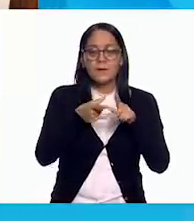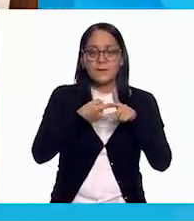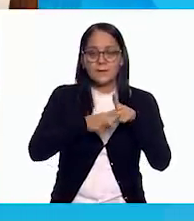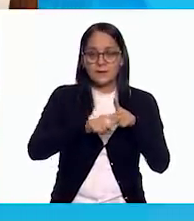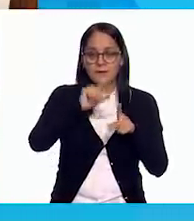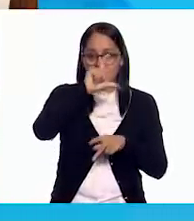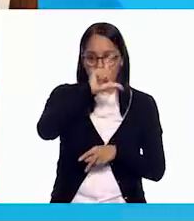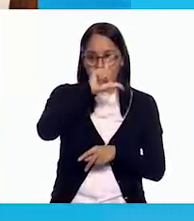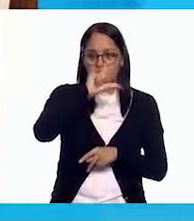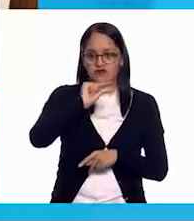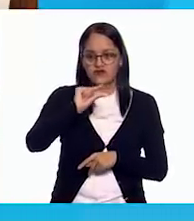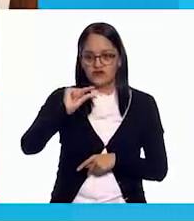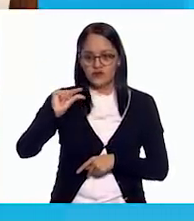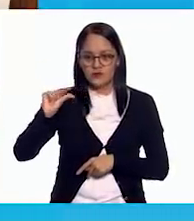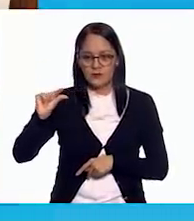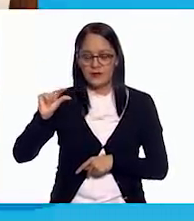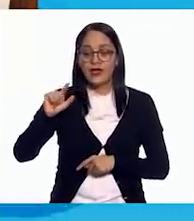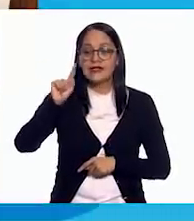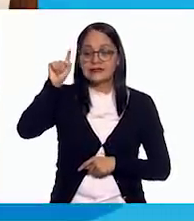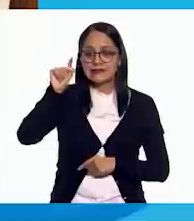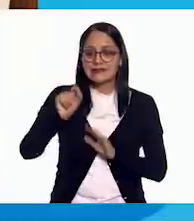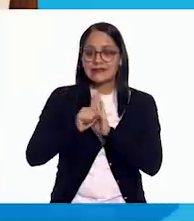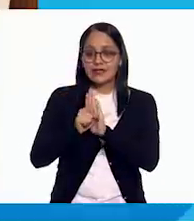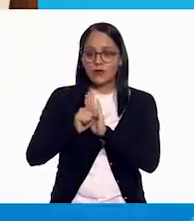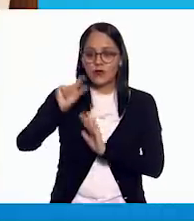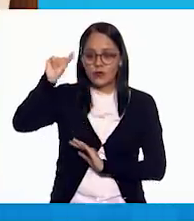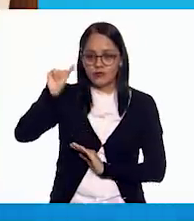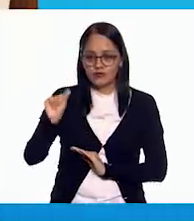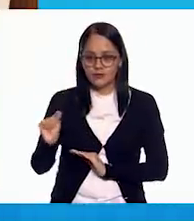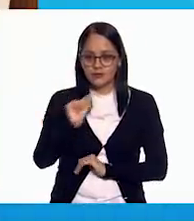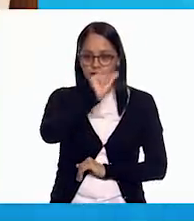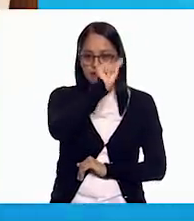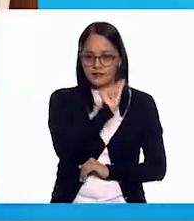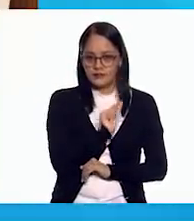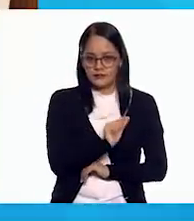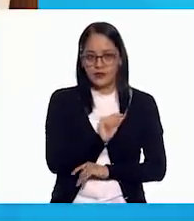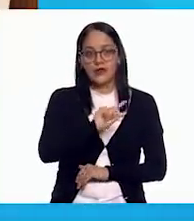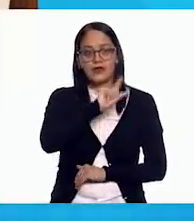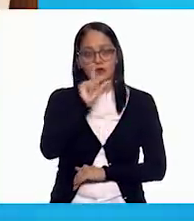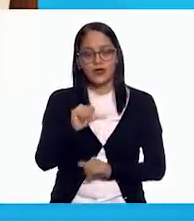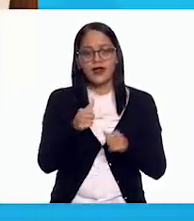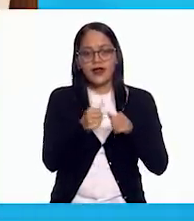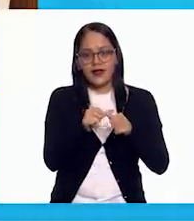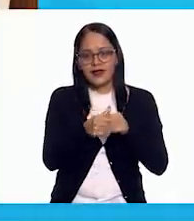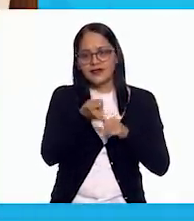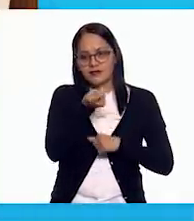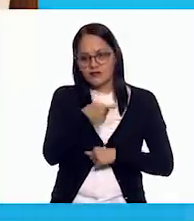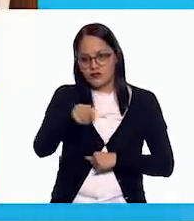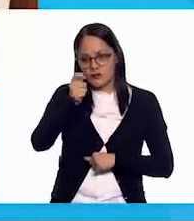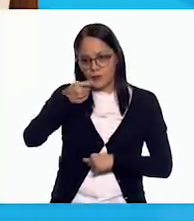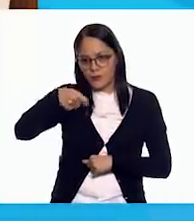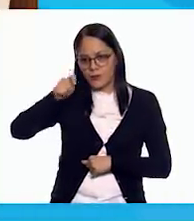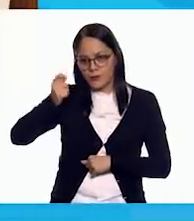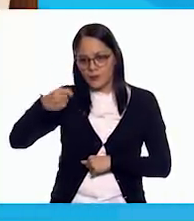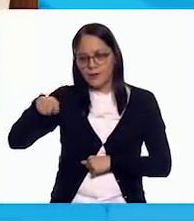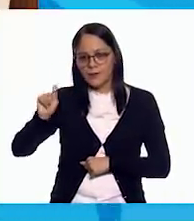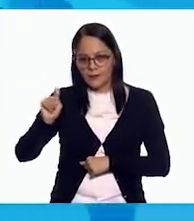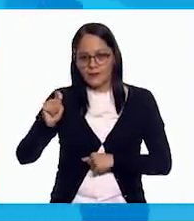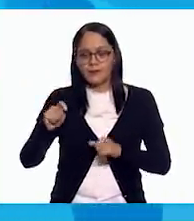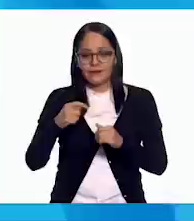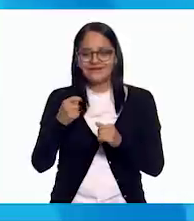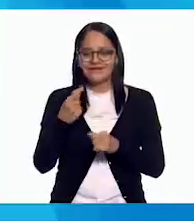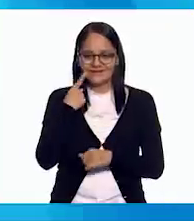mayúscula y minúscula, signos de admiración. Sí. Sí. Letra cursiva nuevamente. Ajá. Sopa verde.